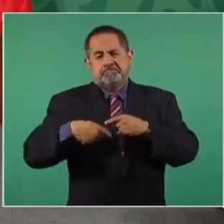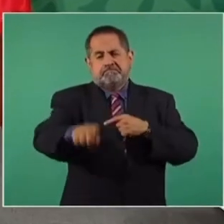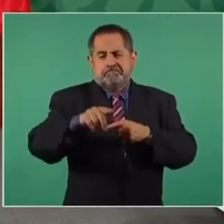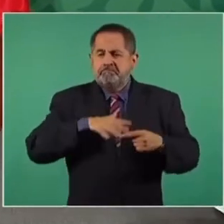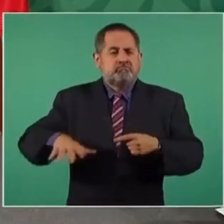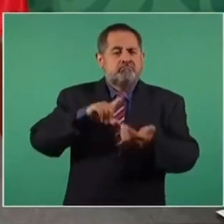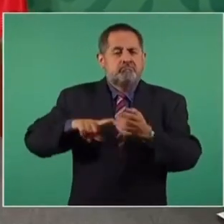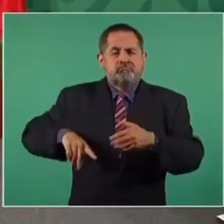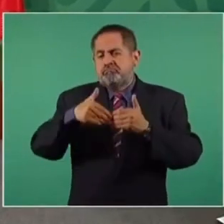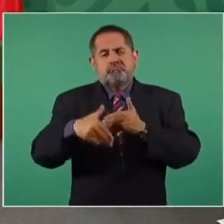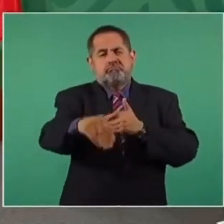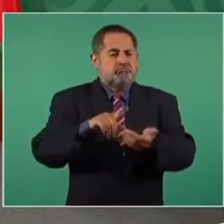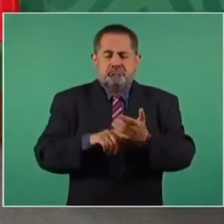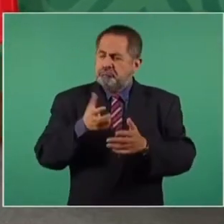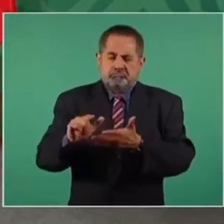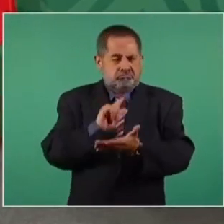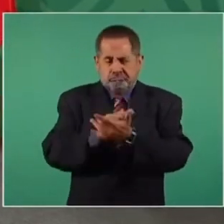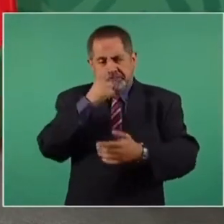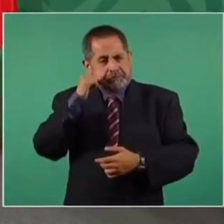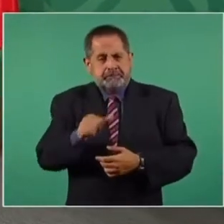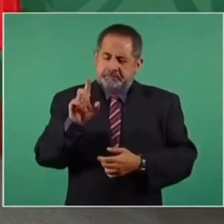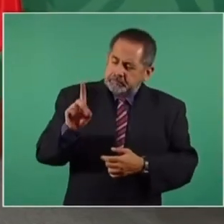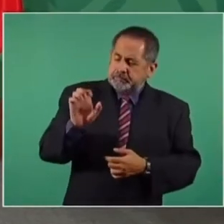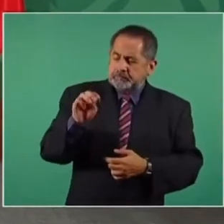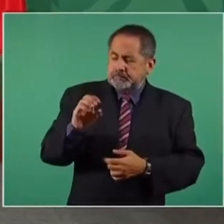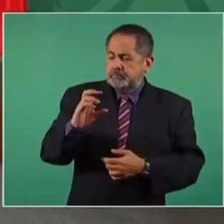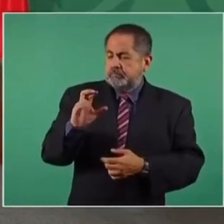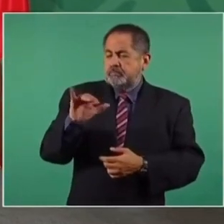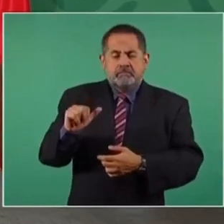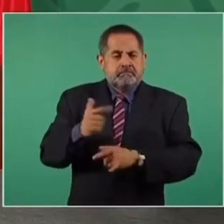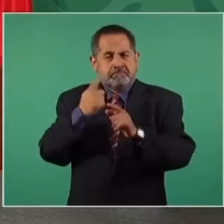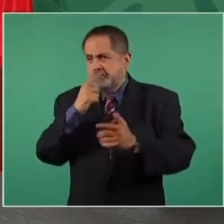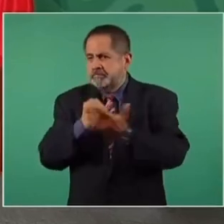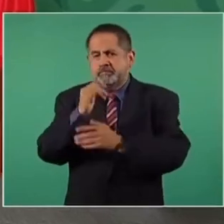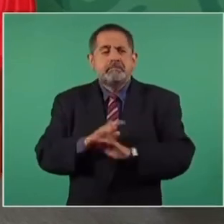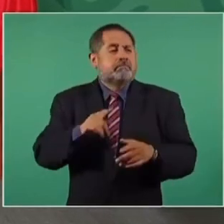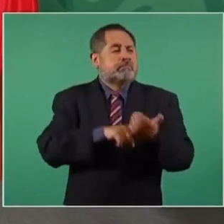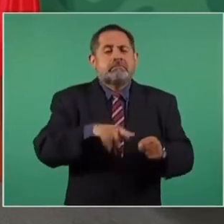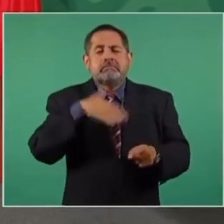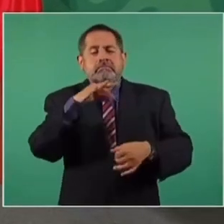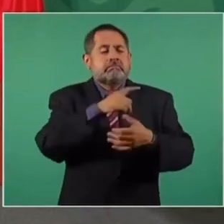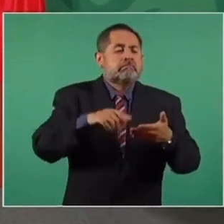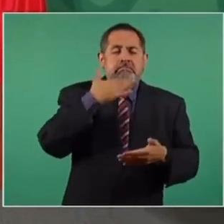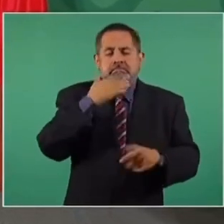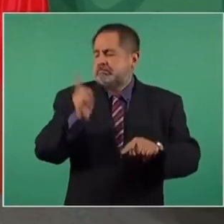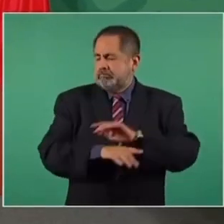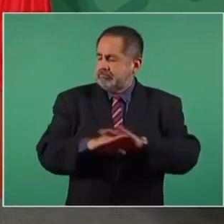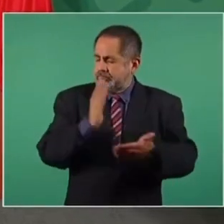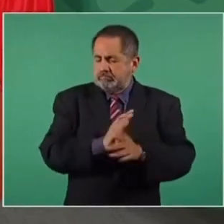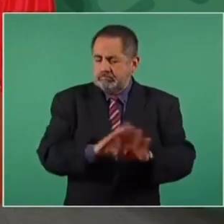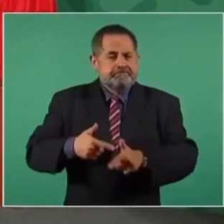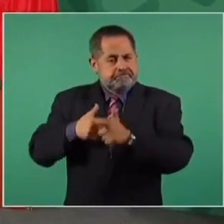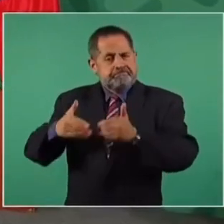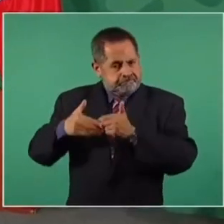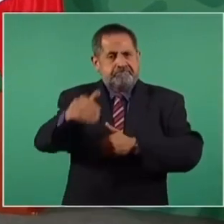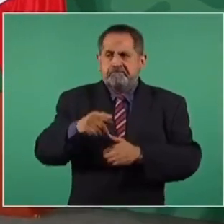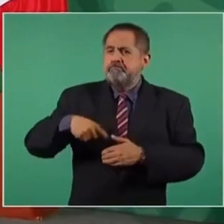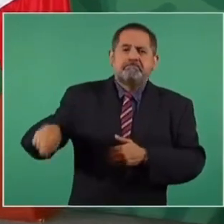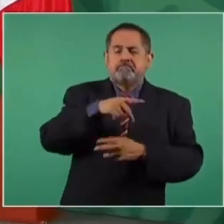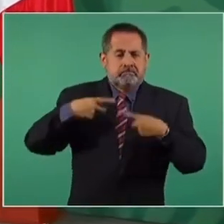como forma de gobierno la democracia. Que se acaben los fraudes electorales y que